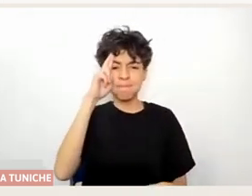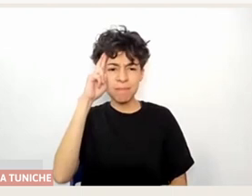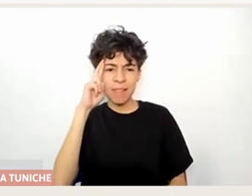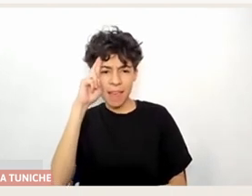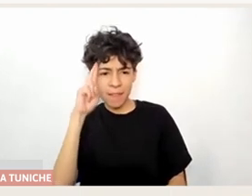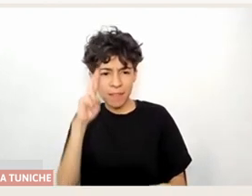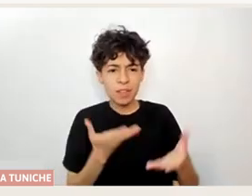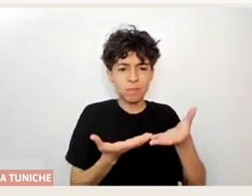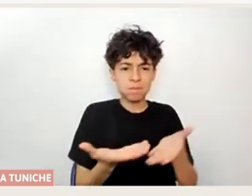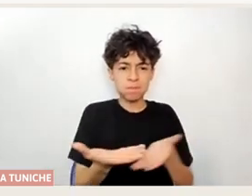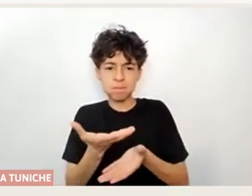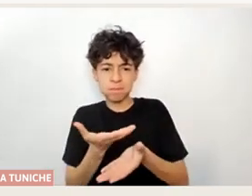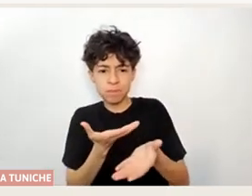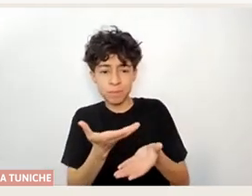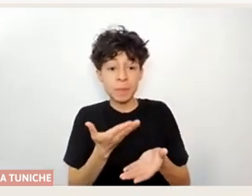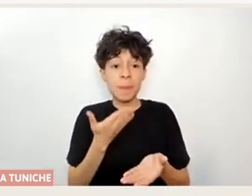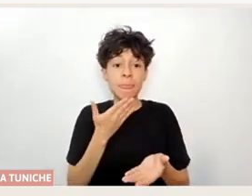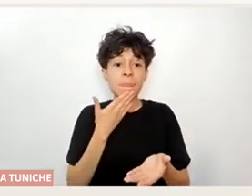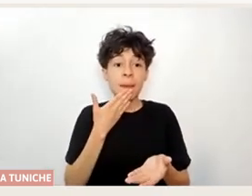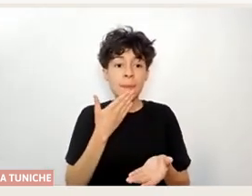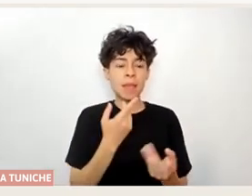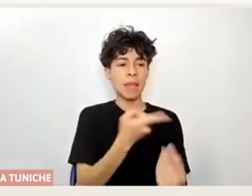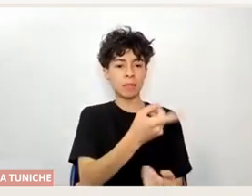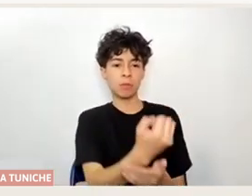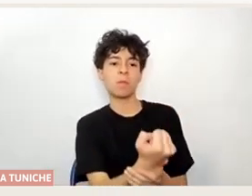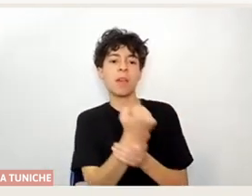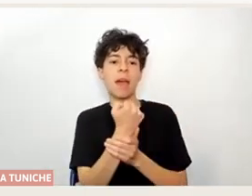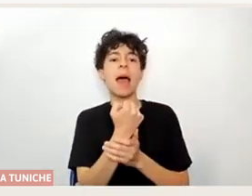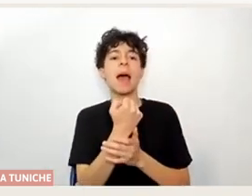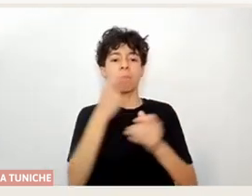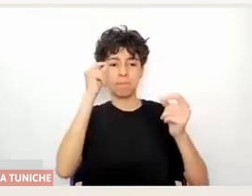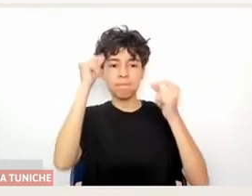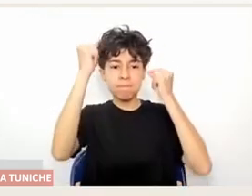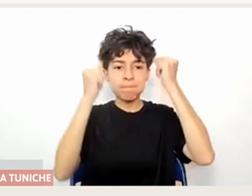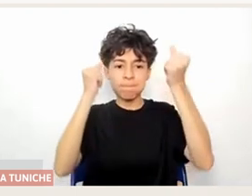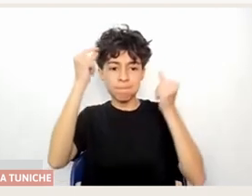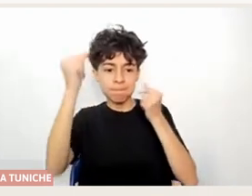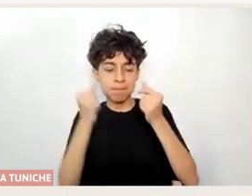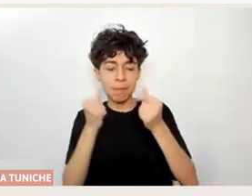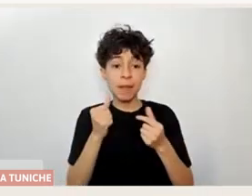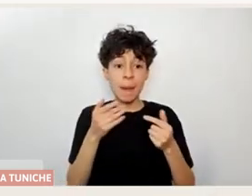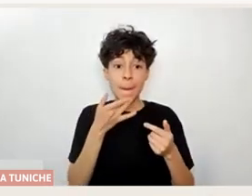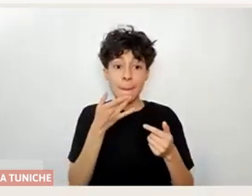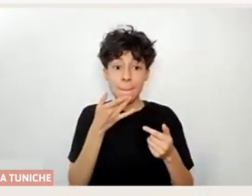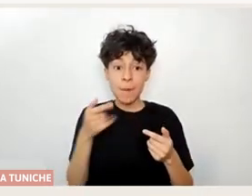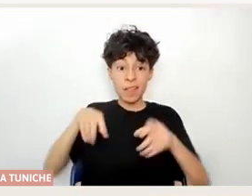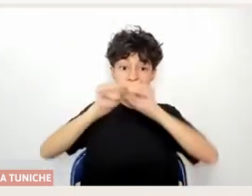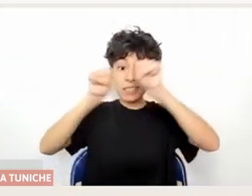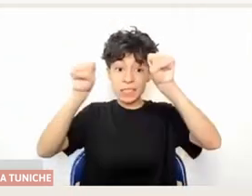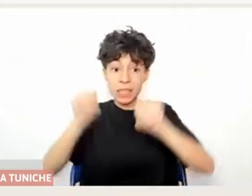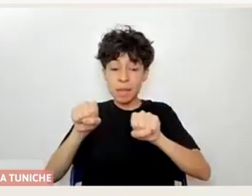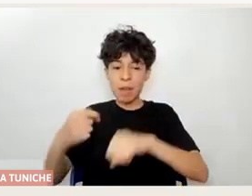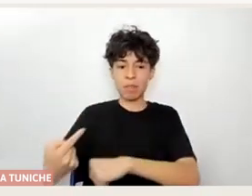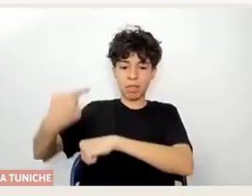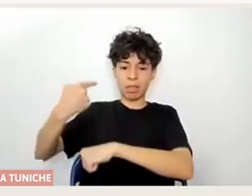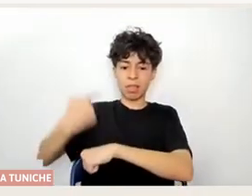también activen nuestra creatividad. Estamos en un modelo que nos hace hacer las cosas de una forma, ¿no?